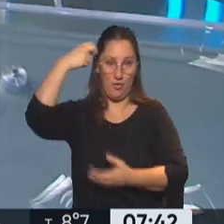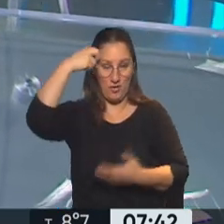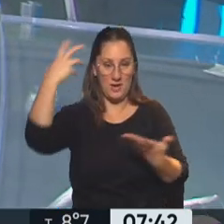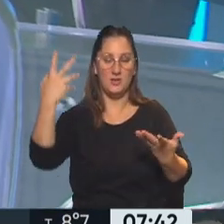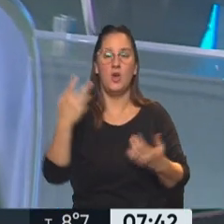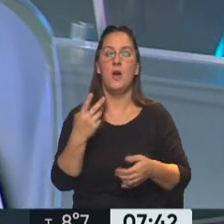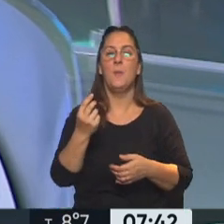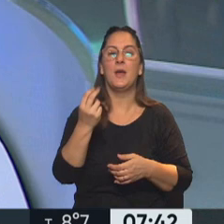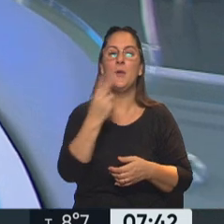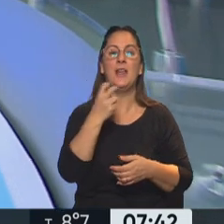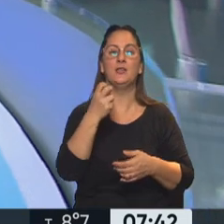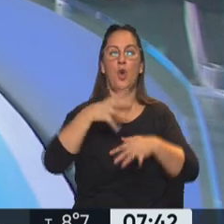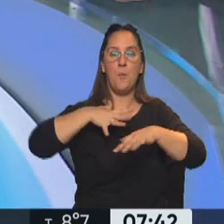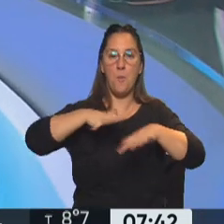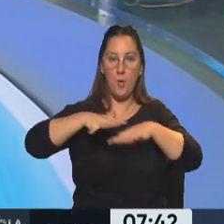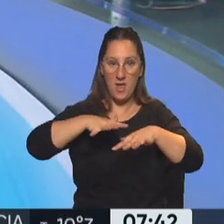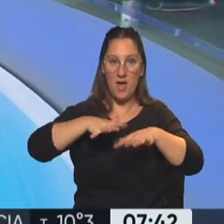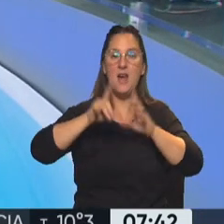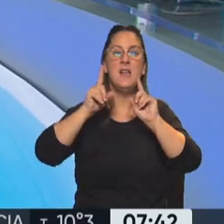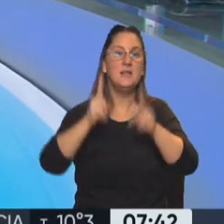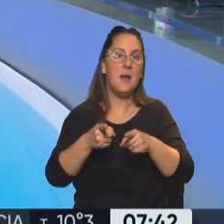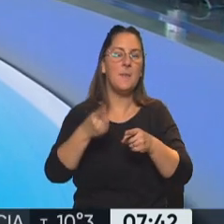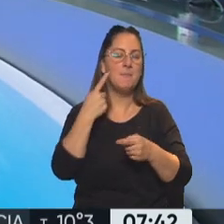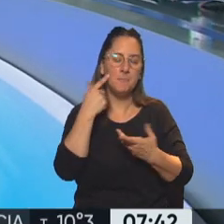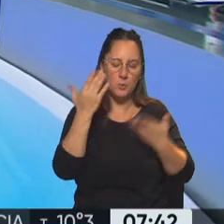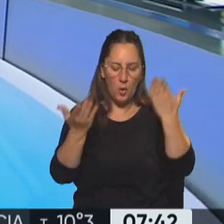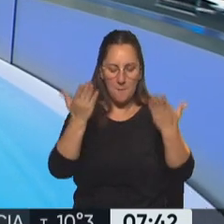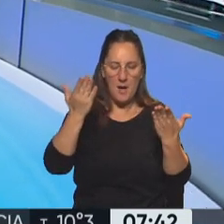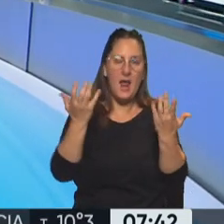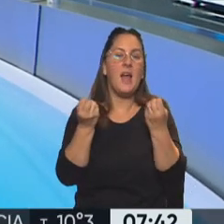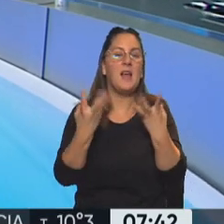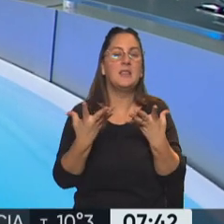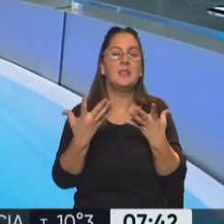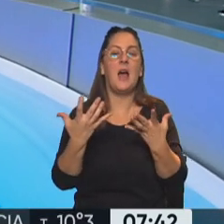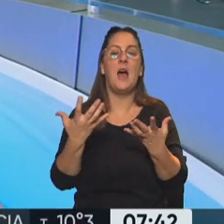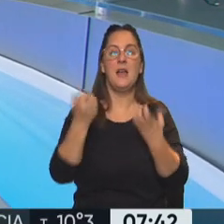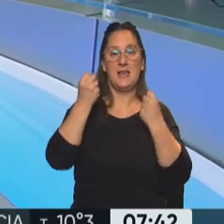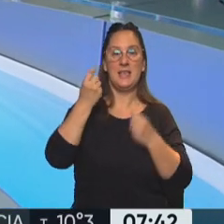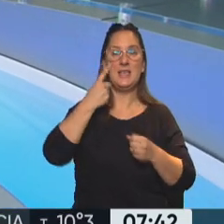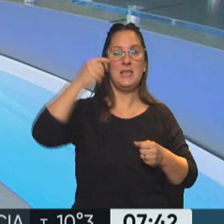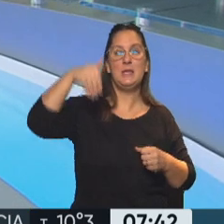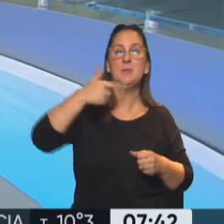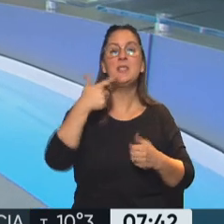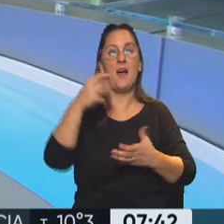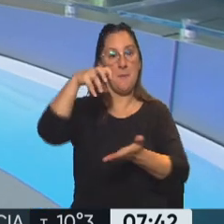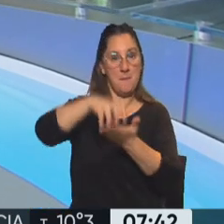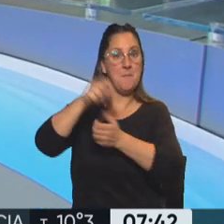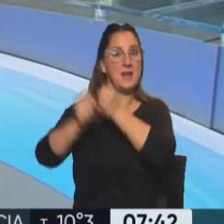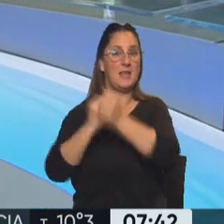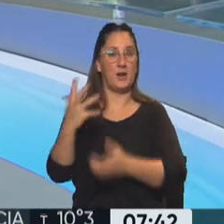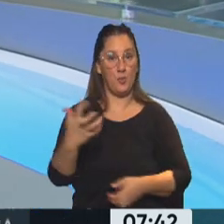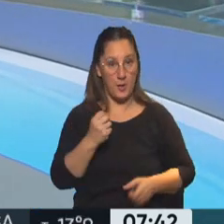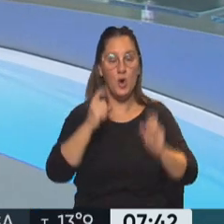electromovilidad y bueno, ahí hace también un balance de lo que fue la recuperación de la empresa IMSA y se refiere concretamente a la